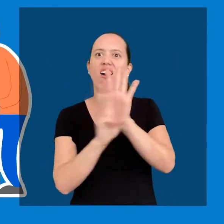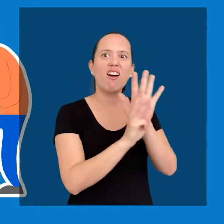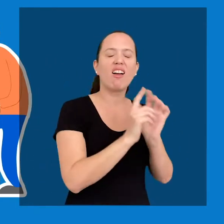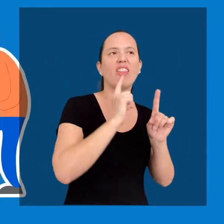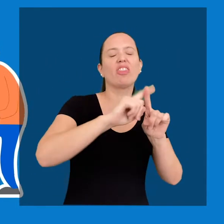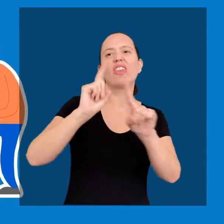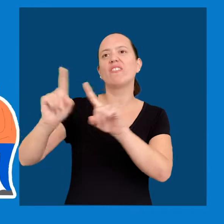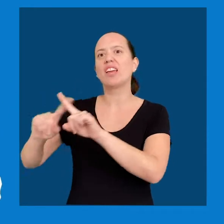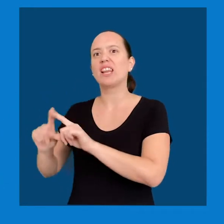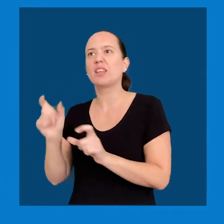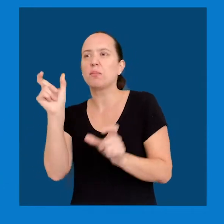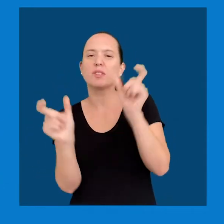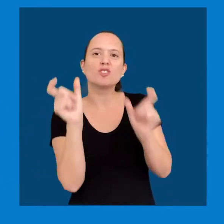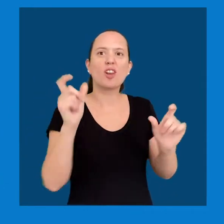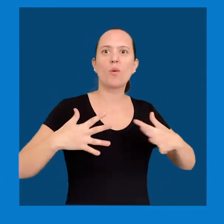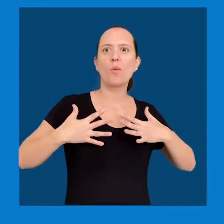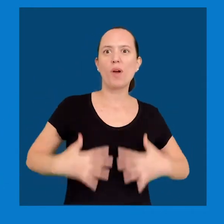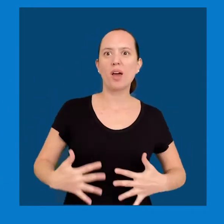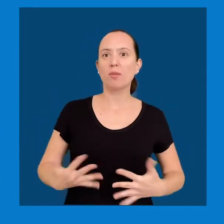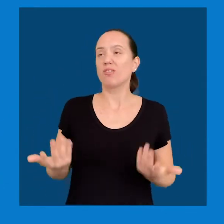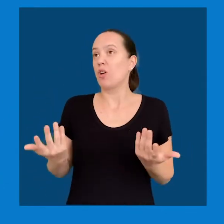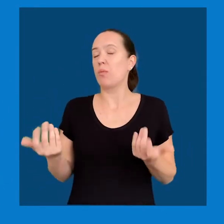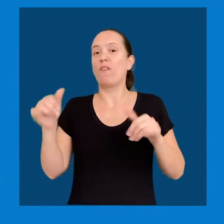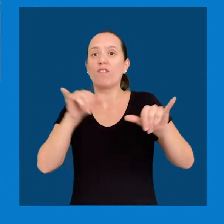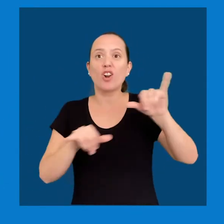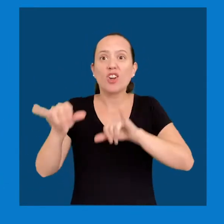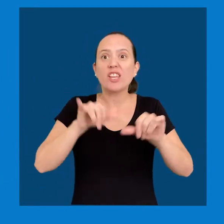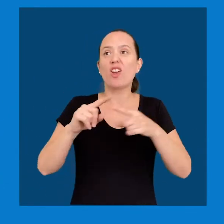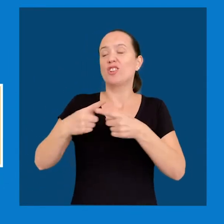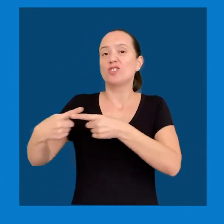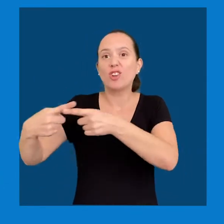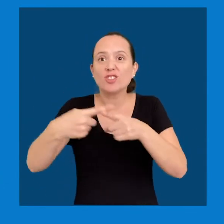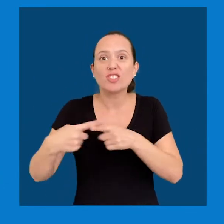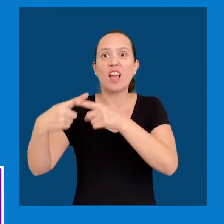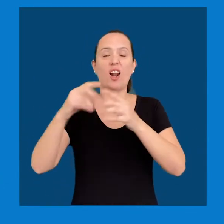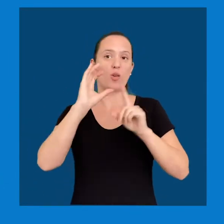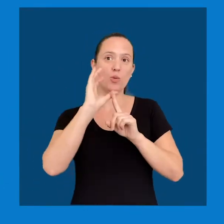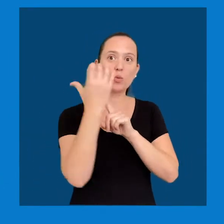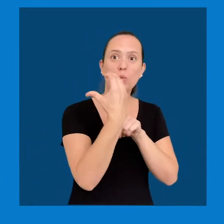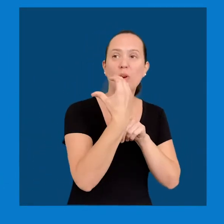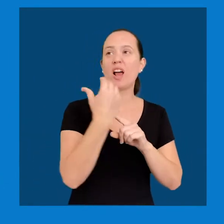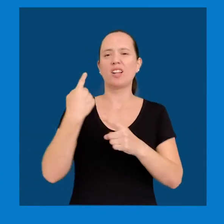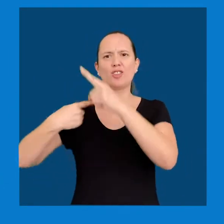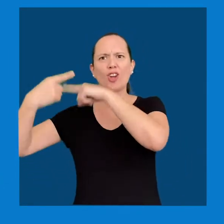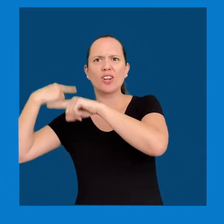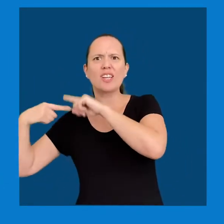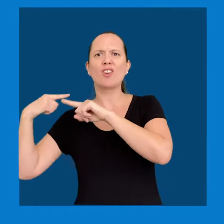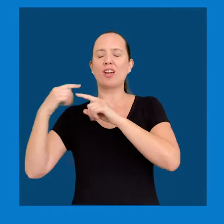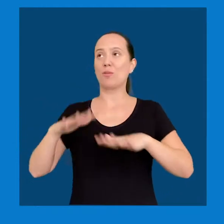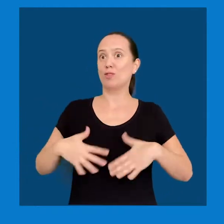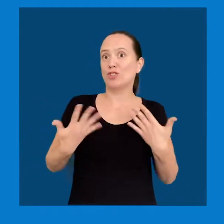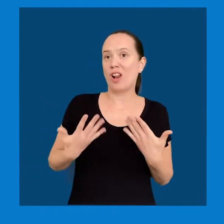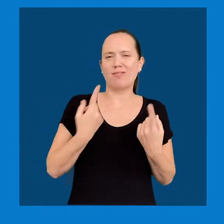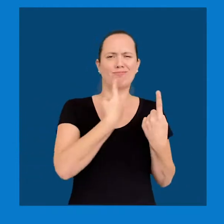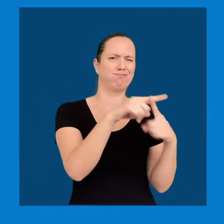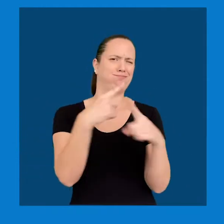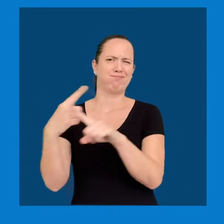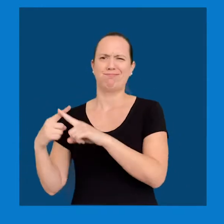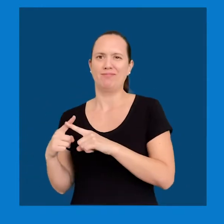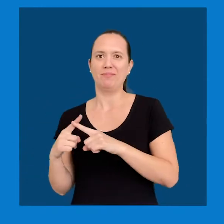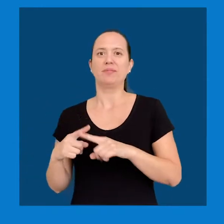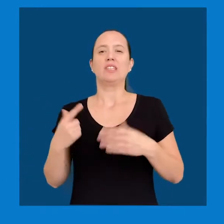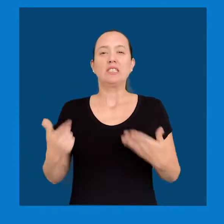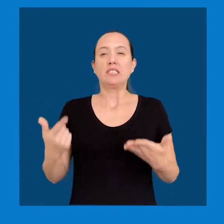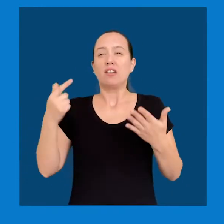atraviesan nuestras corporalidades, como lo biológico, social, cultural, histórico y emocional, entre otras. Bajo